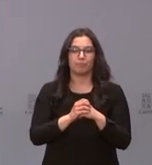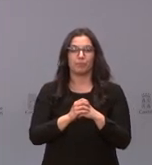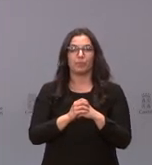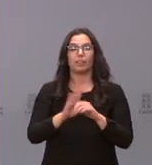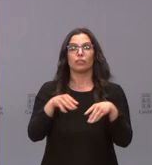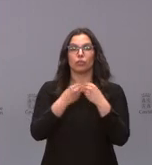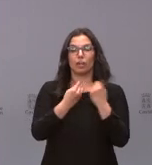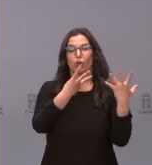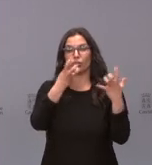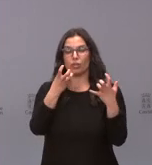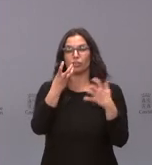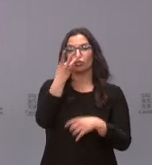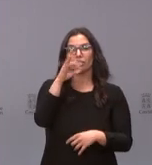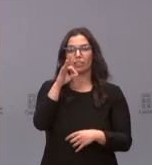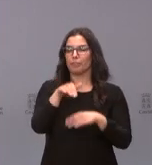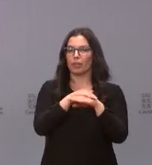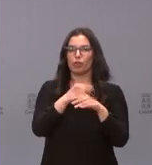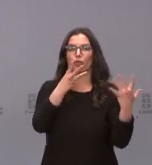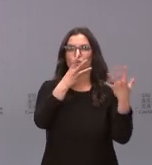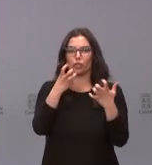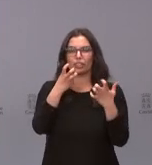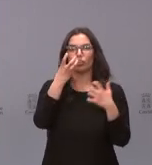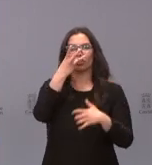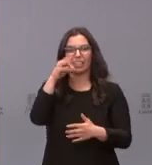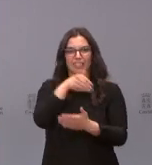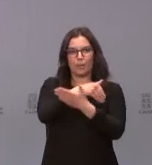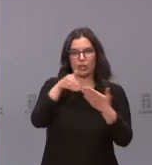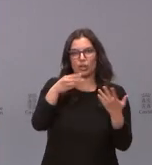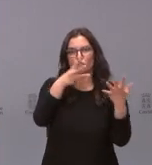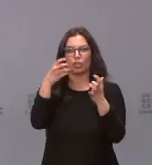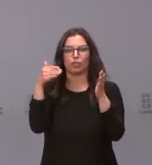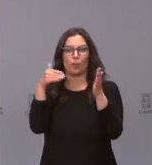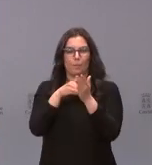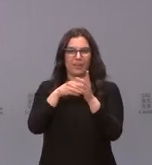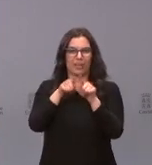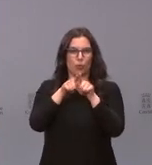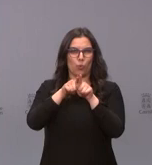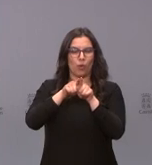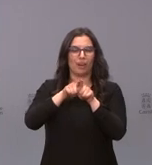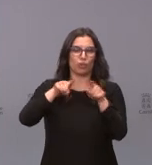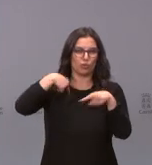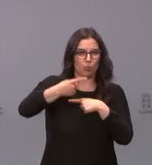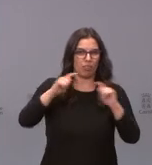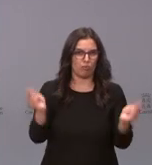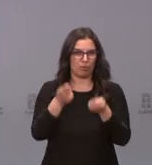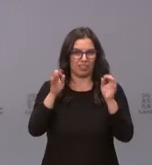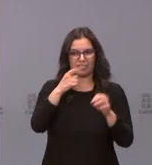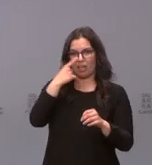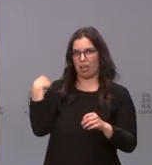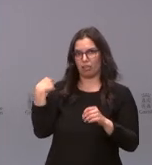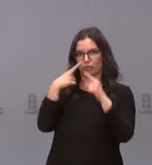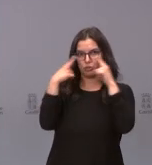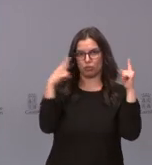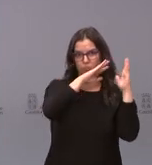de 830.800.000 impactos publicitarios en el año 2020, que